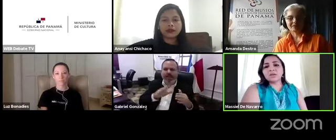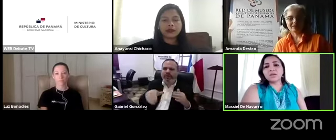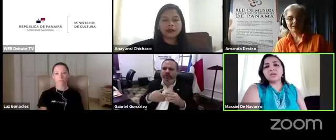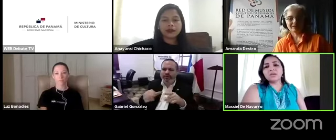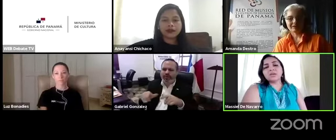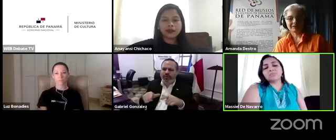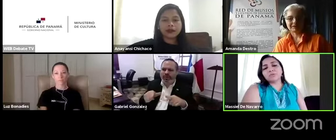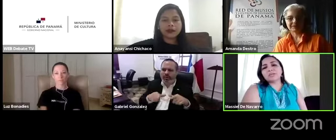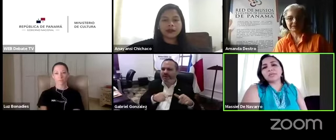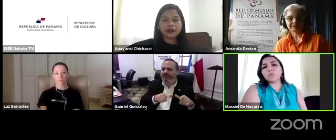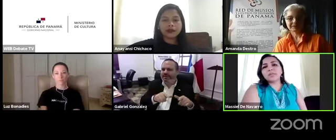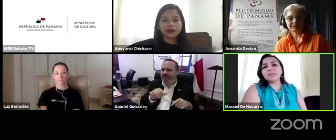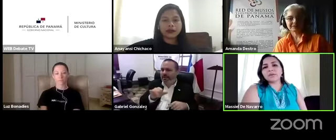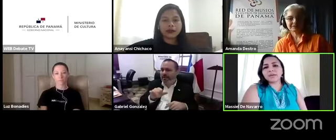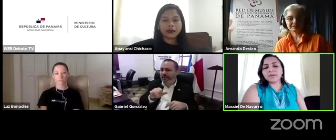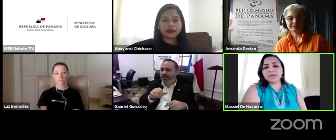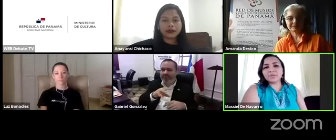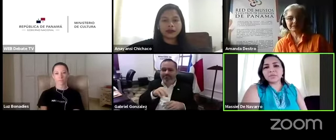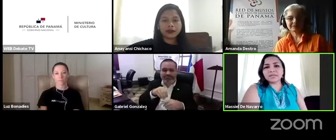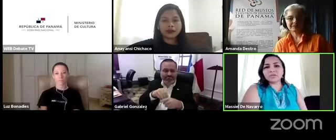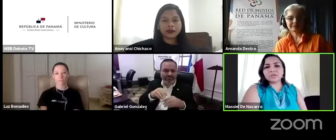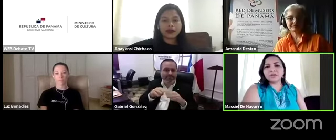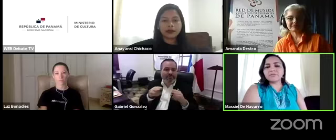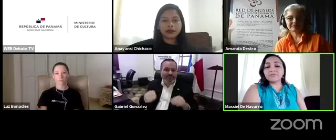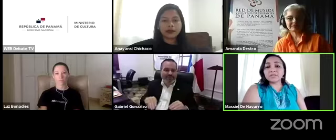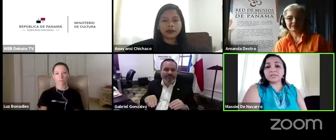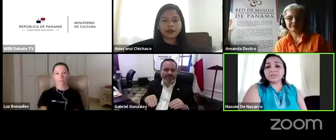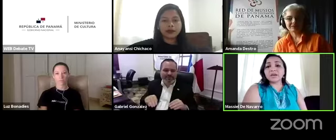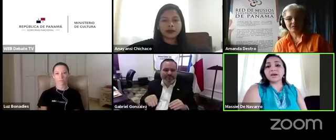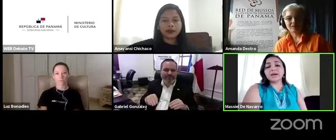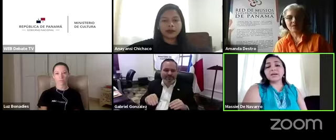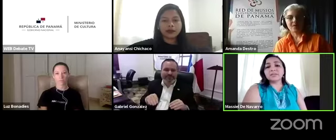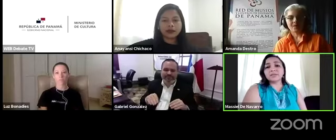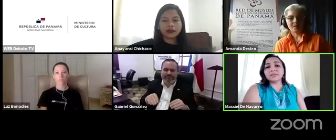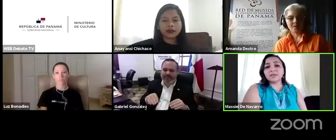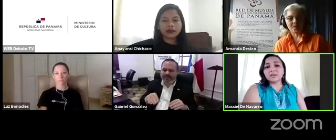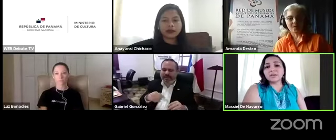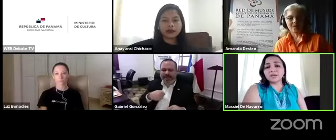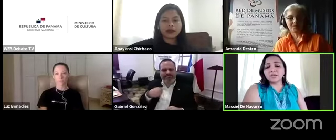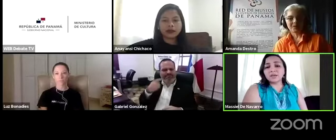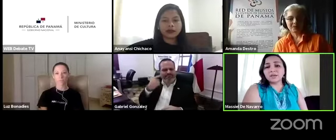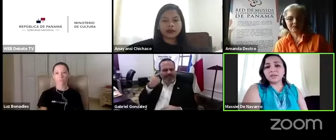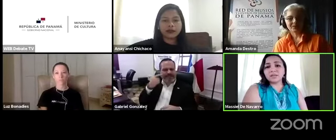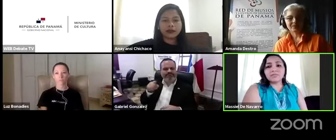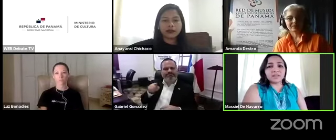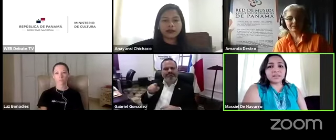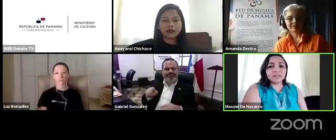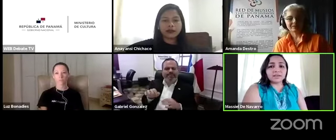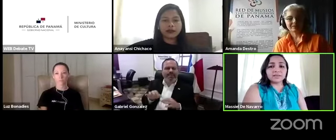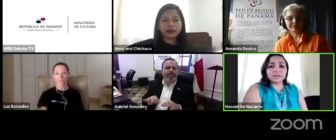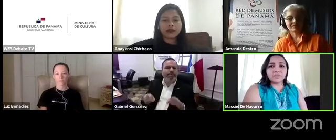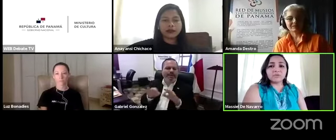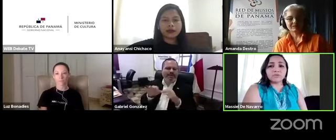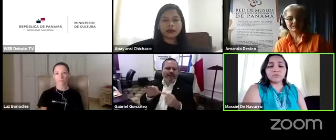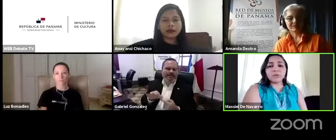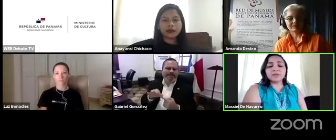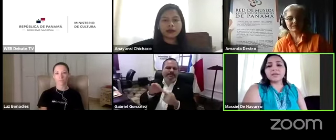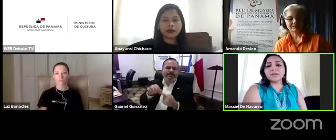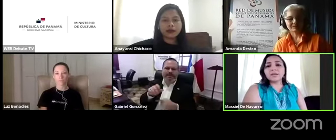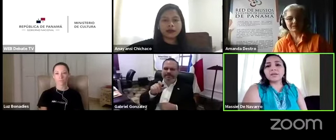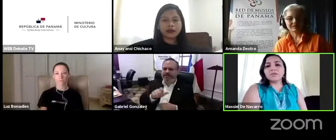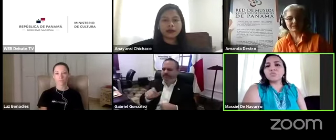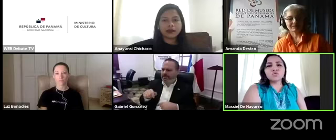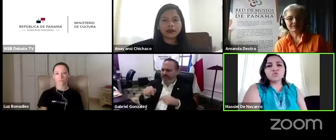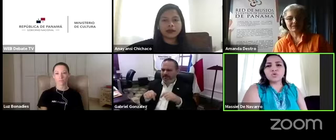y pues se encuentran con limitaciones físicas y de diferentes formas